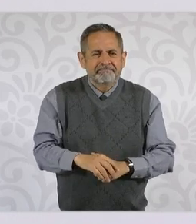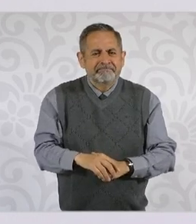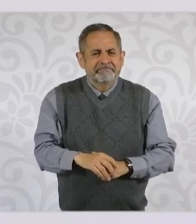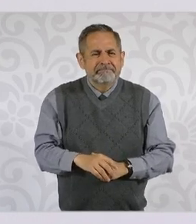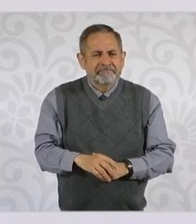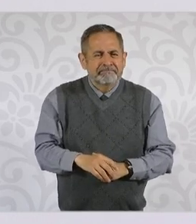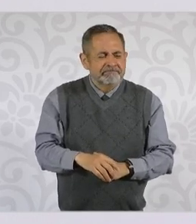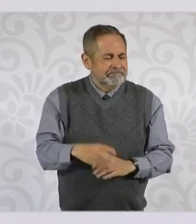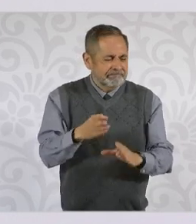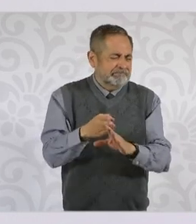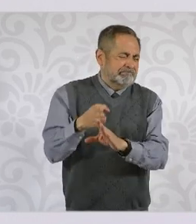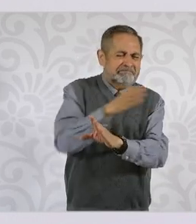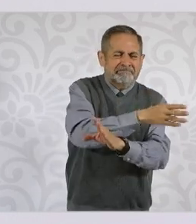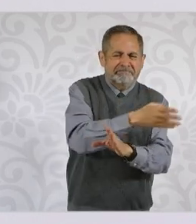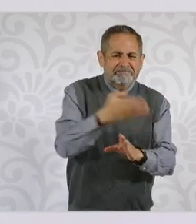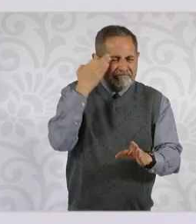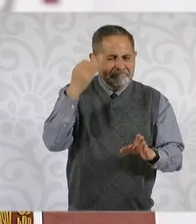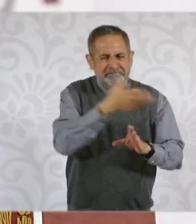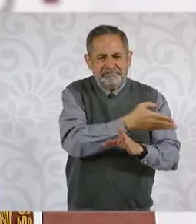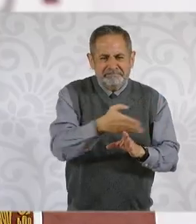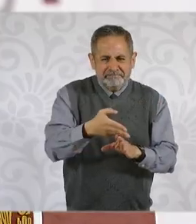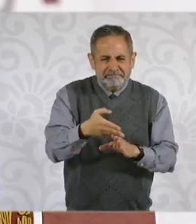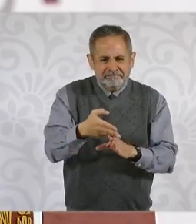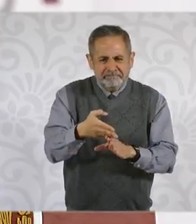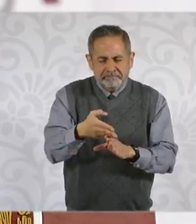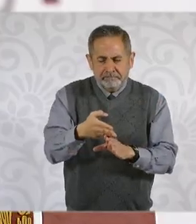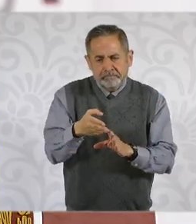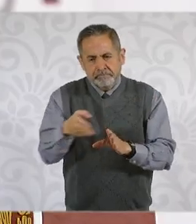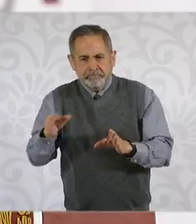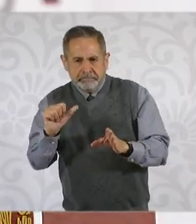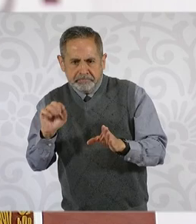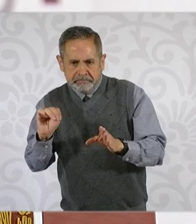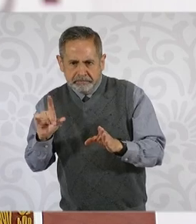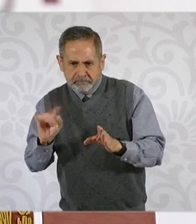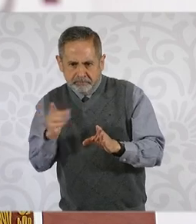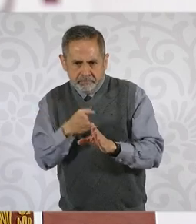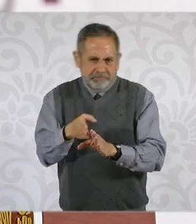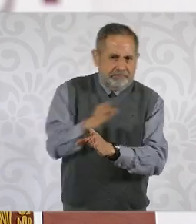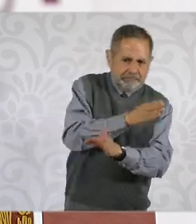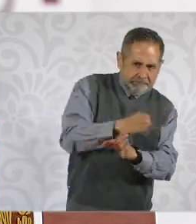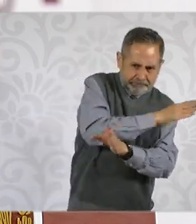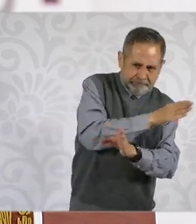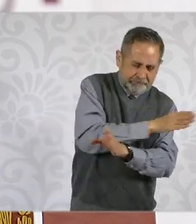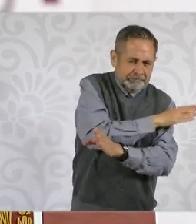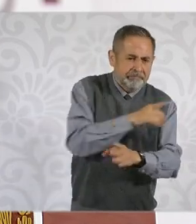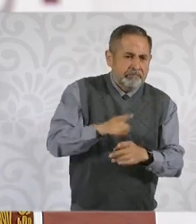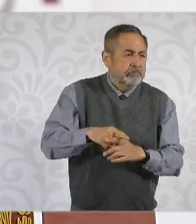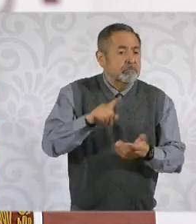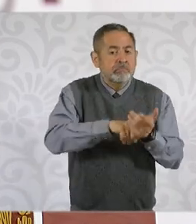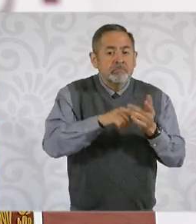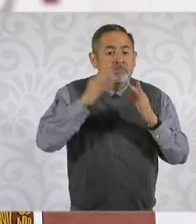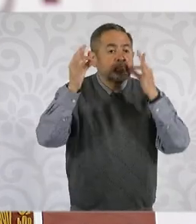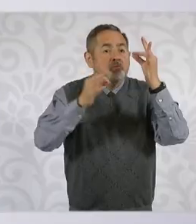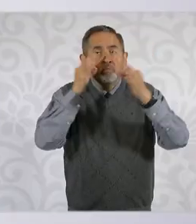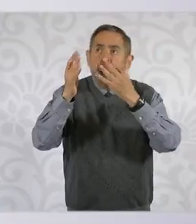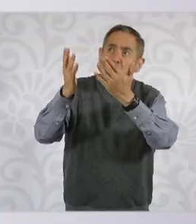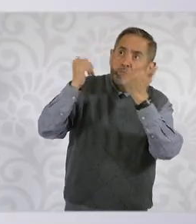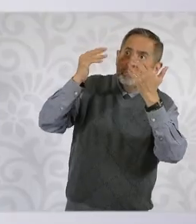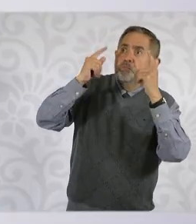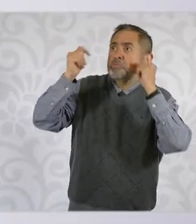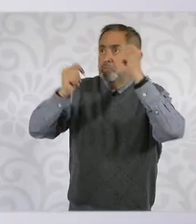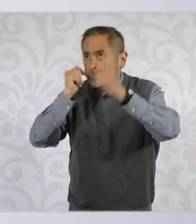durante el periodo previo al presidente López Obrador el turismo era la promoción turística,